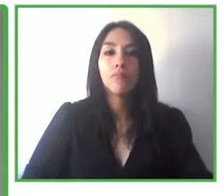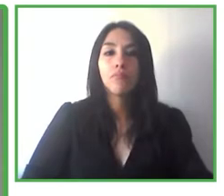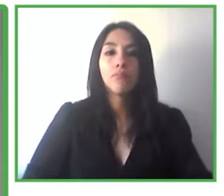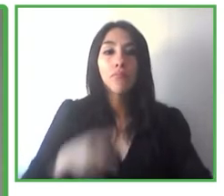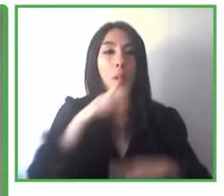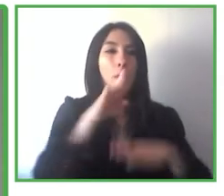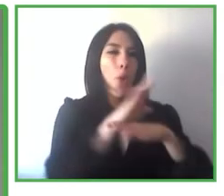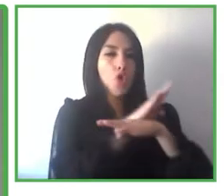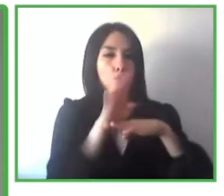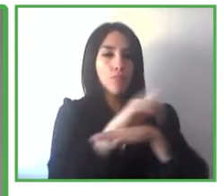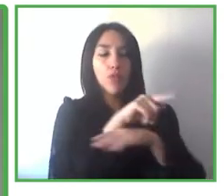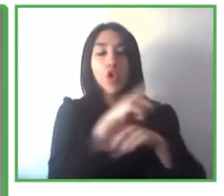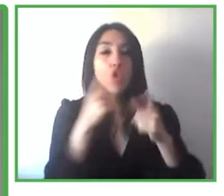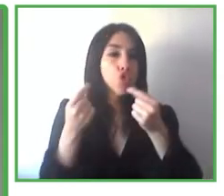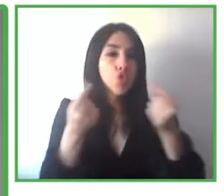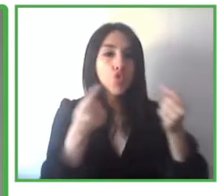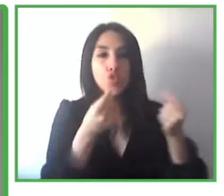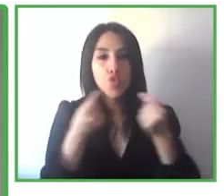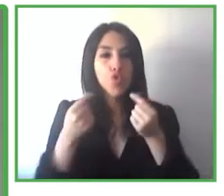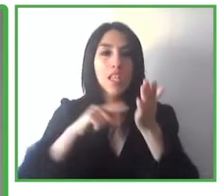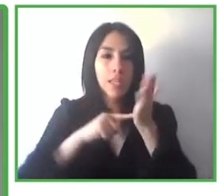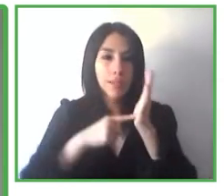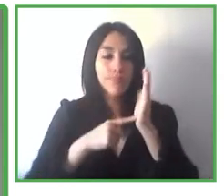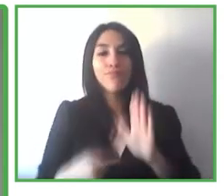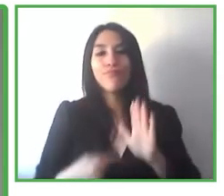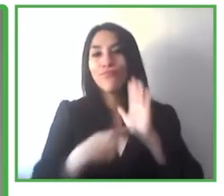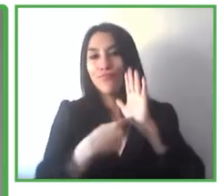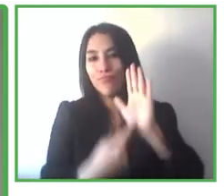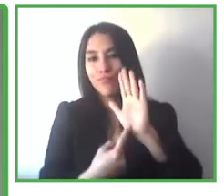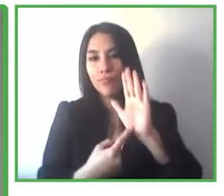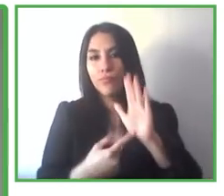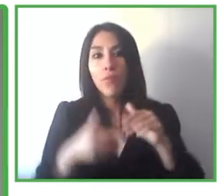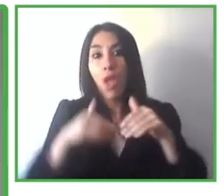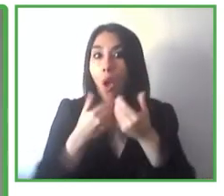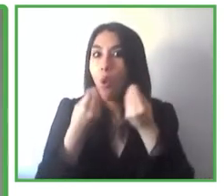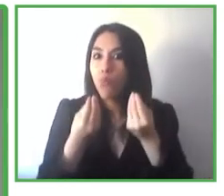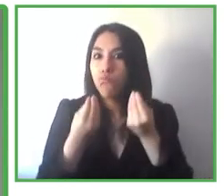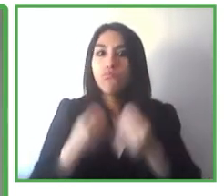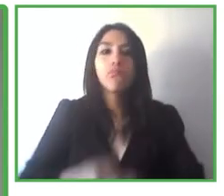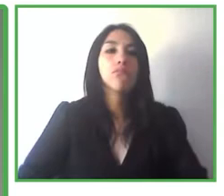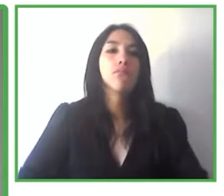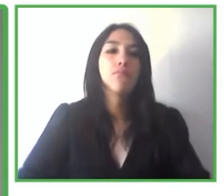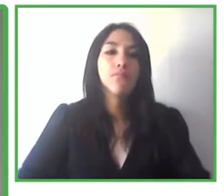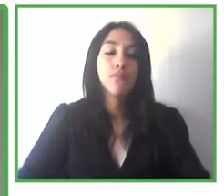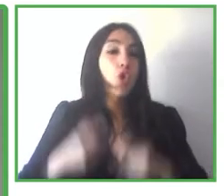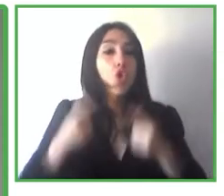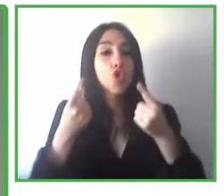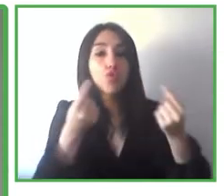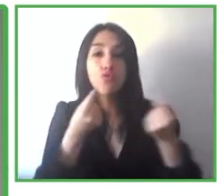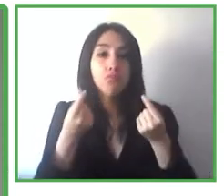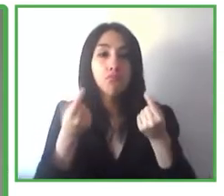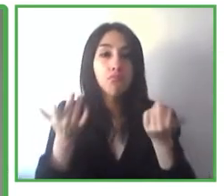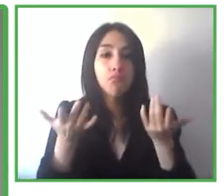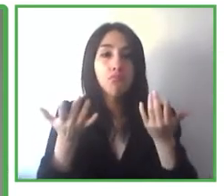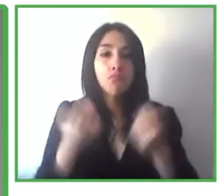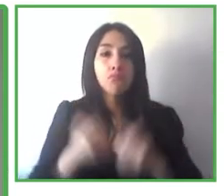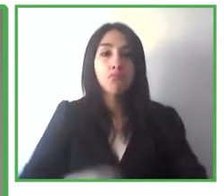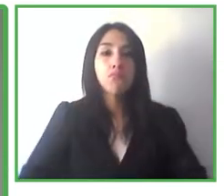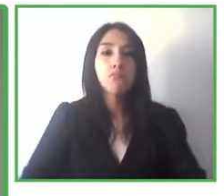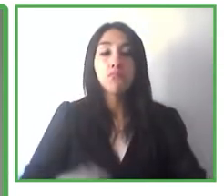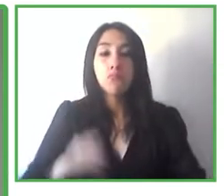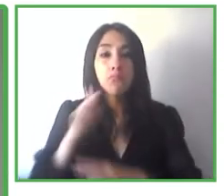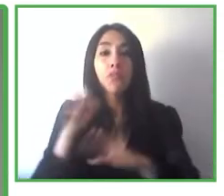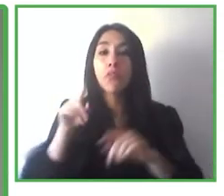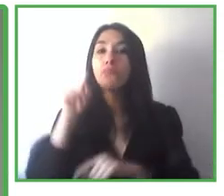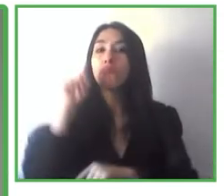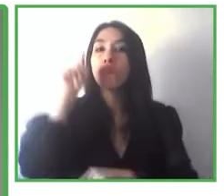interesantes para en este caso lograr hacer el turismo y el transporte público mucho más accesible para todo el